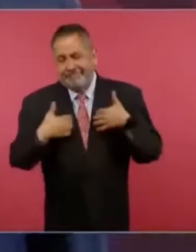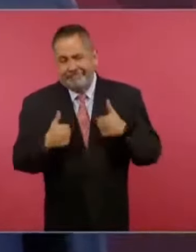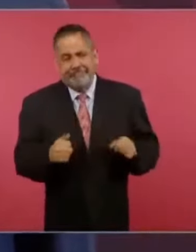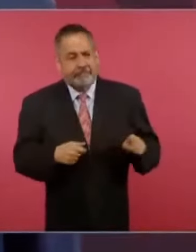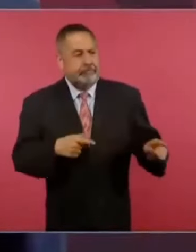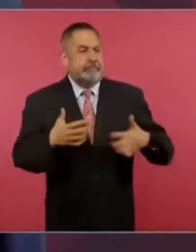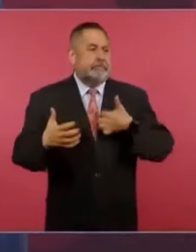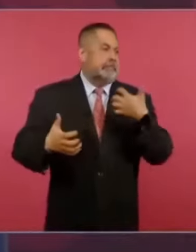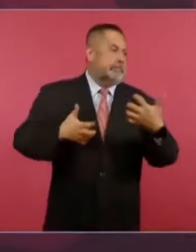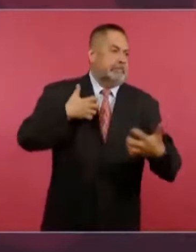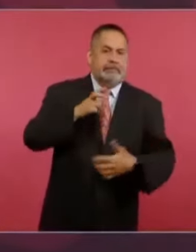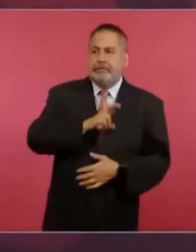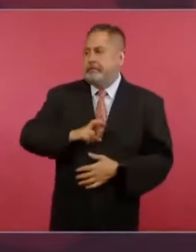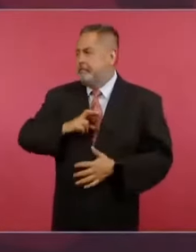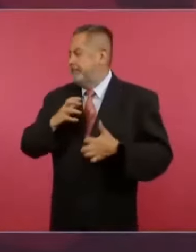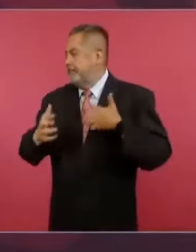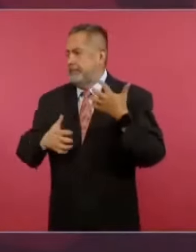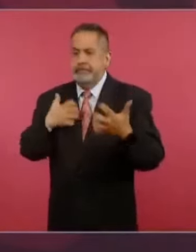desesperados.